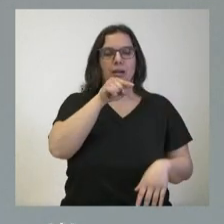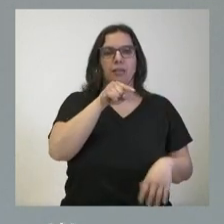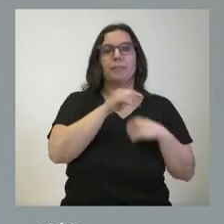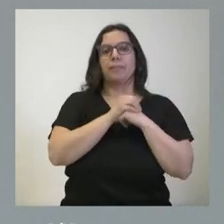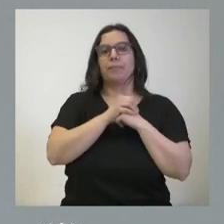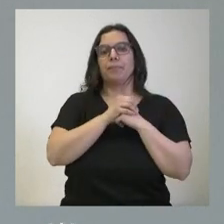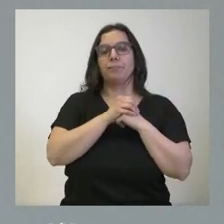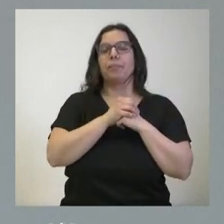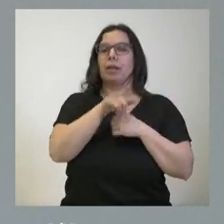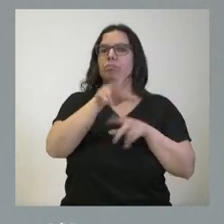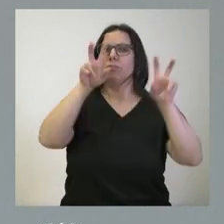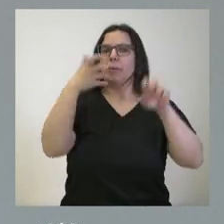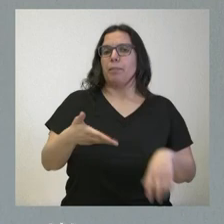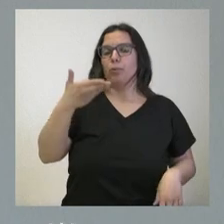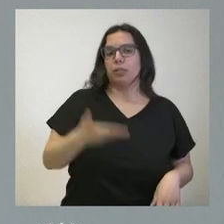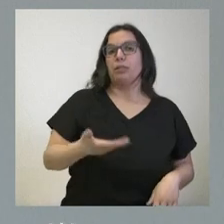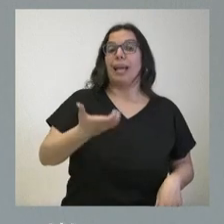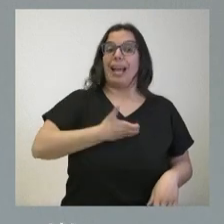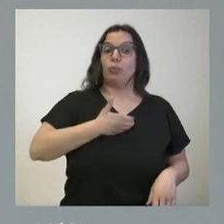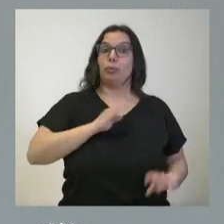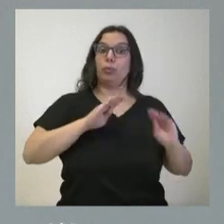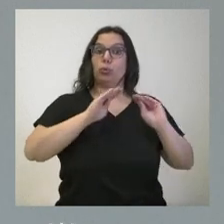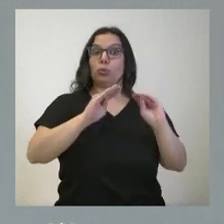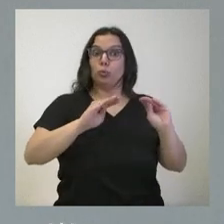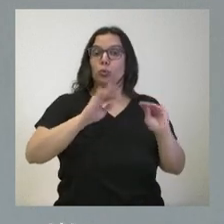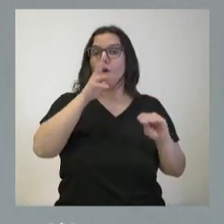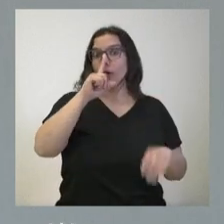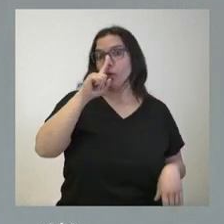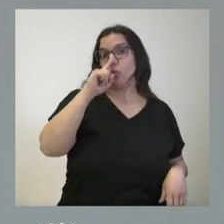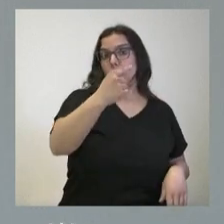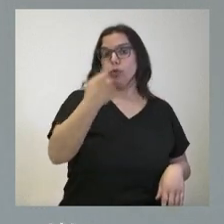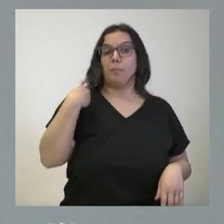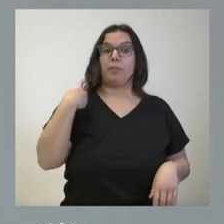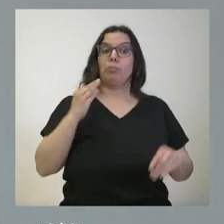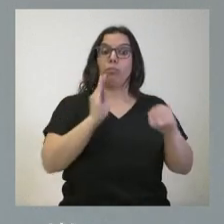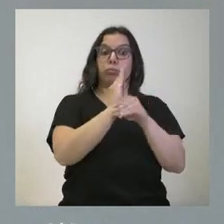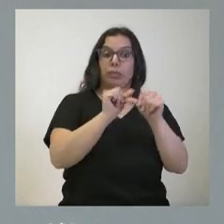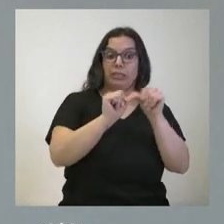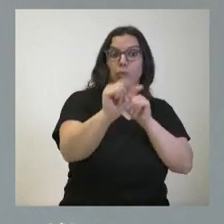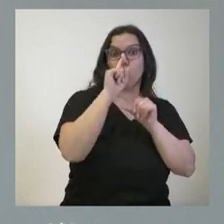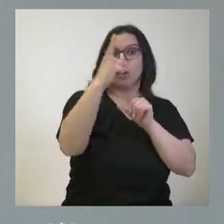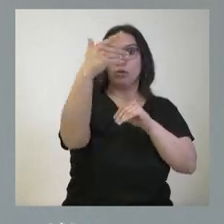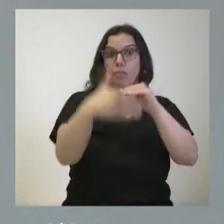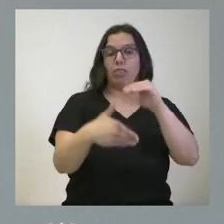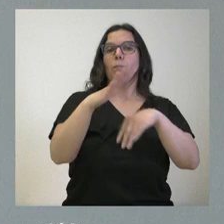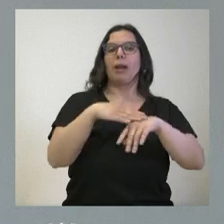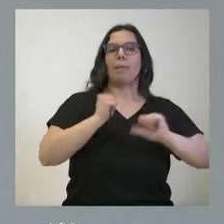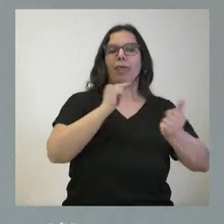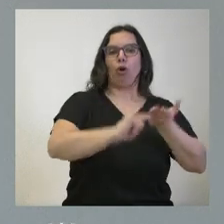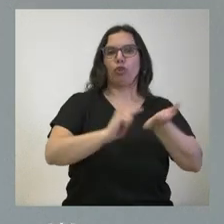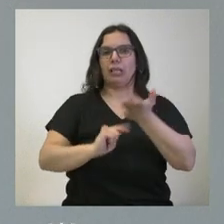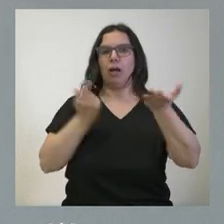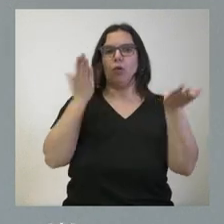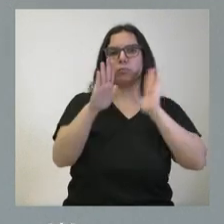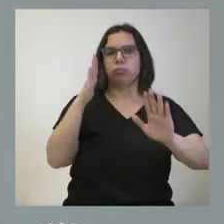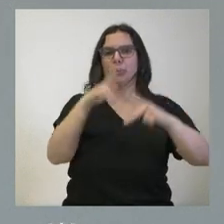factor ciertamente relevante. El Ayuntamiento tendrá este primer año desde la obtención de la ayuda para proceder a contratar y a licitar